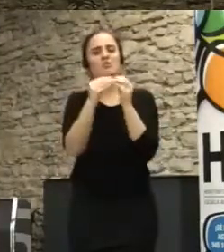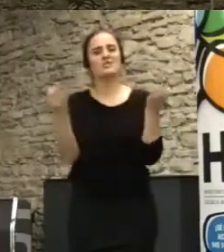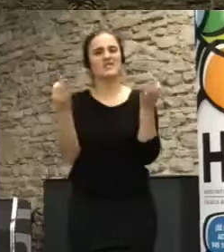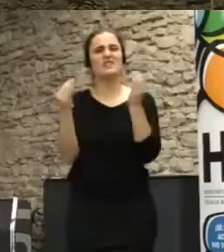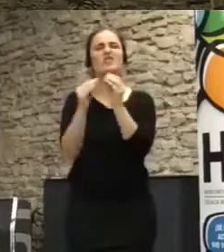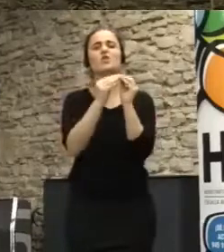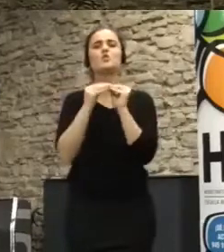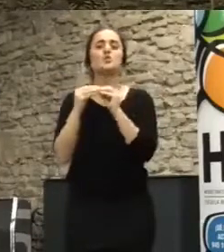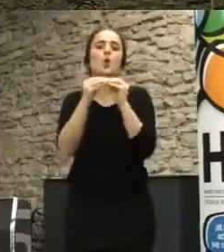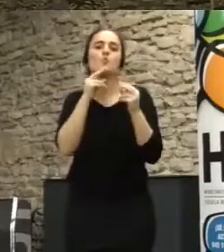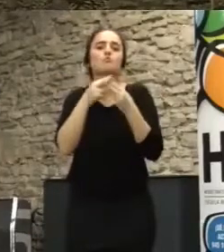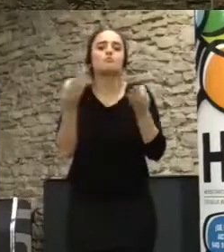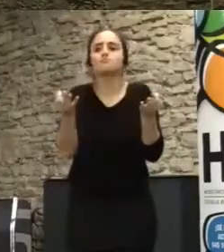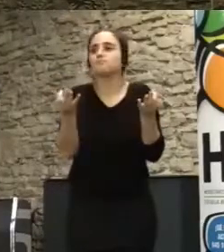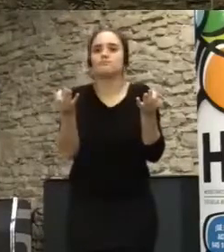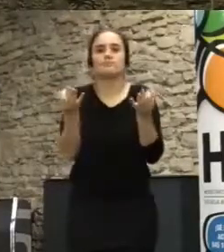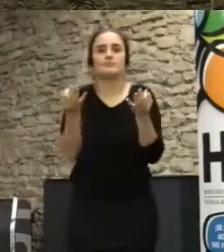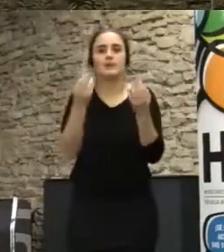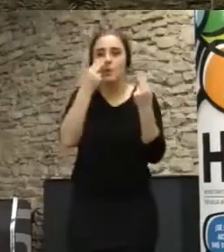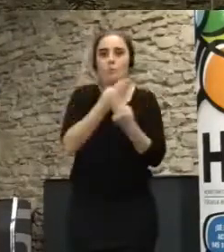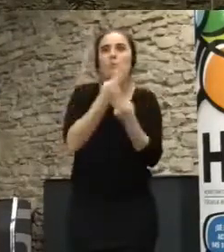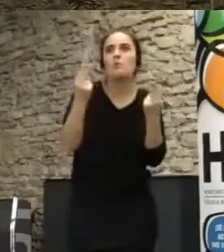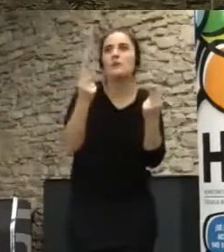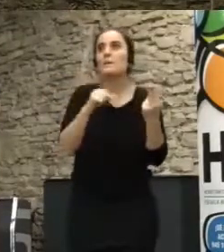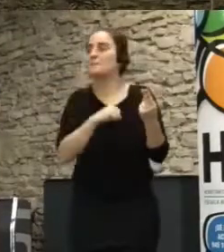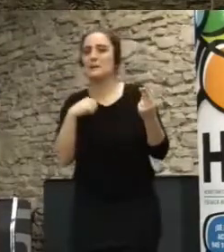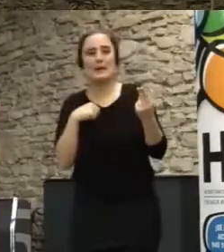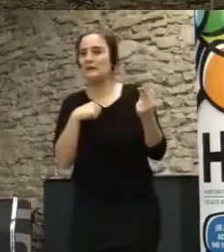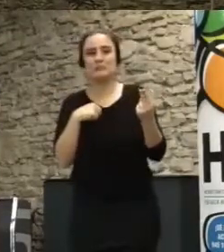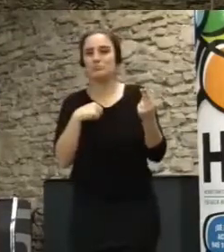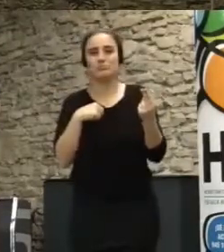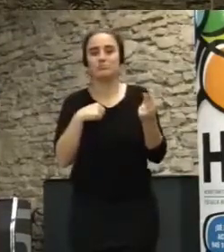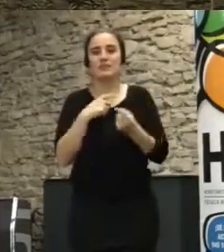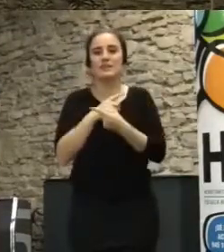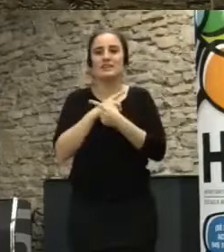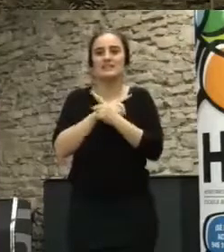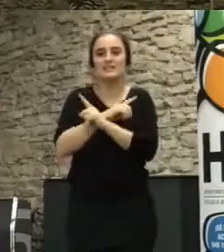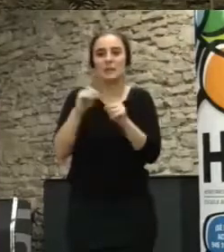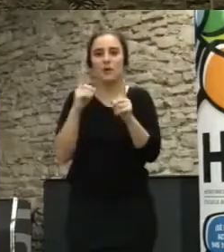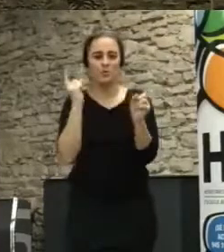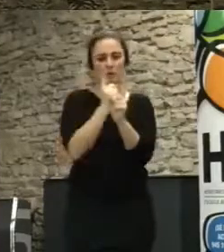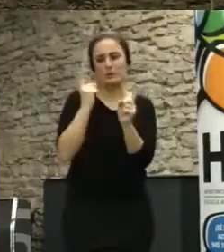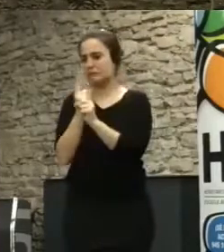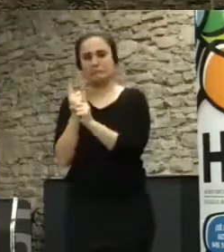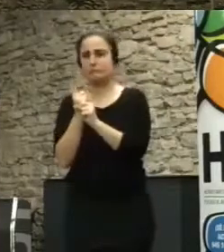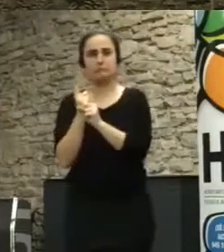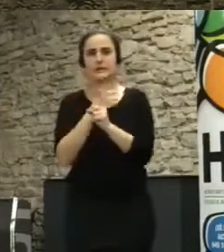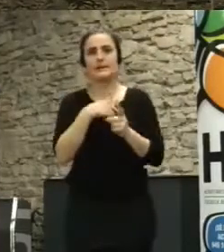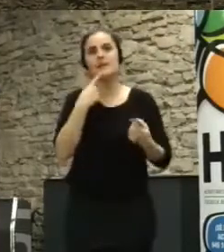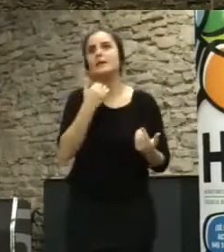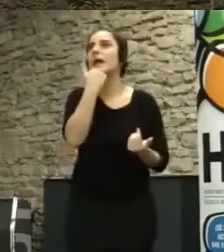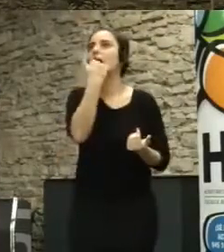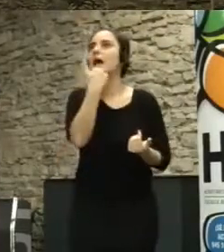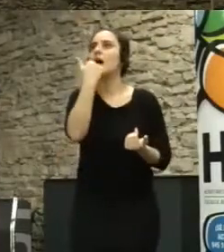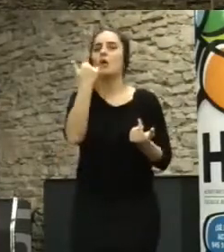comunes que no son exactamente lo público ni lo privado, tampoco es antagonista con ninguno de ellos, y es algo que depende mucho de